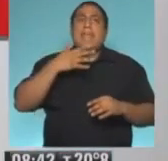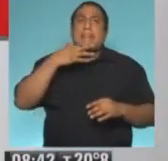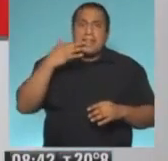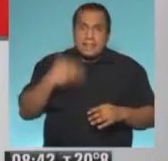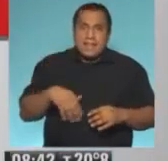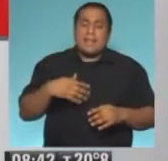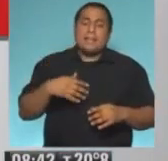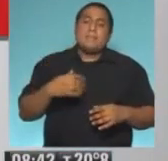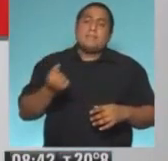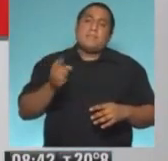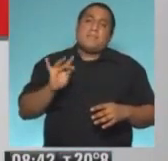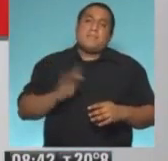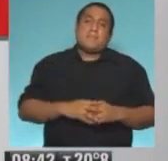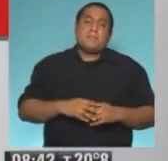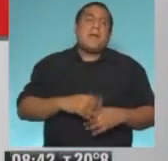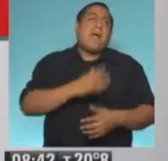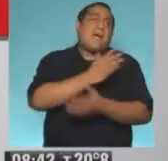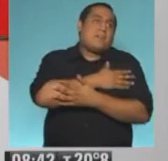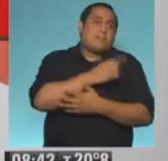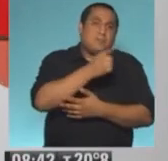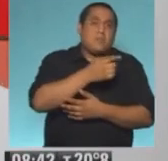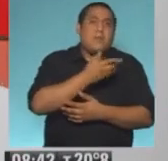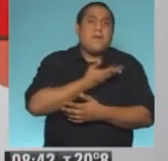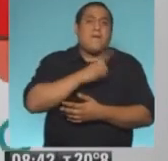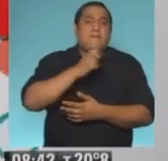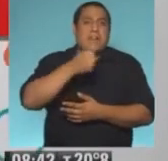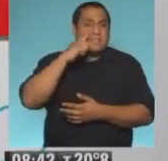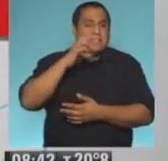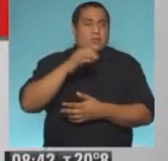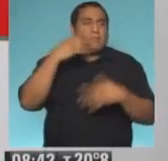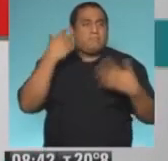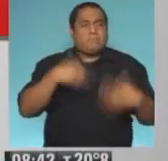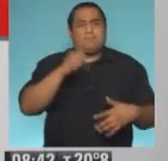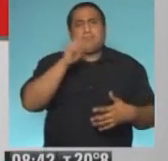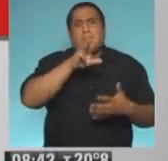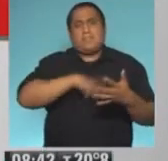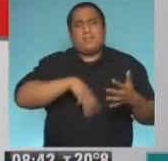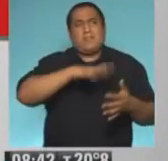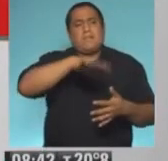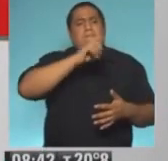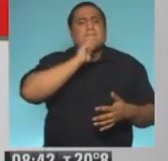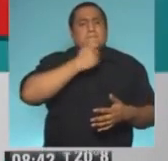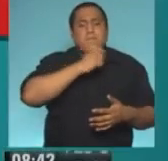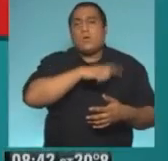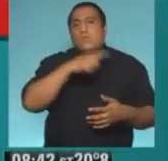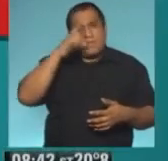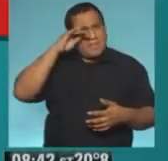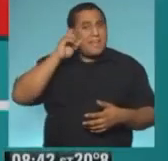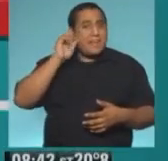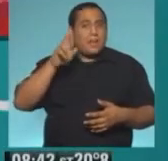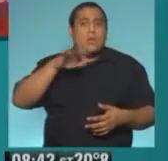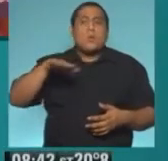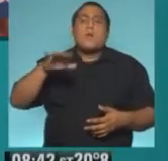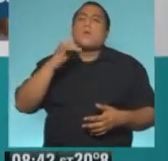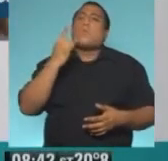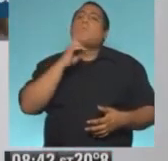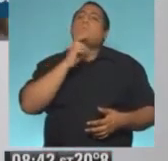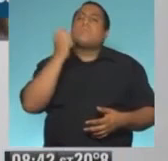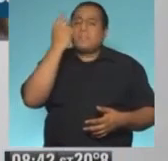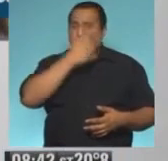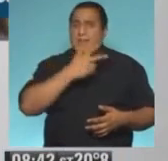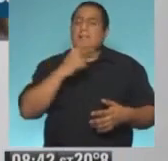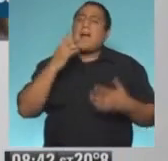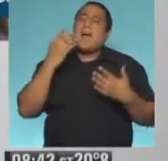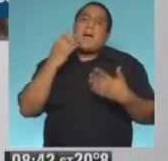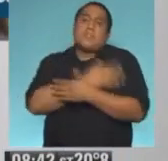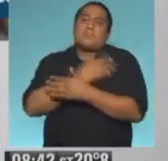comprenderlo. Un abrazo para ambos, Francisco, en ese paisaje tan hermoso y característico de Barcelona. Y a vos, Edgar, desde Utah. Abrazo para ambos. Un abrazo,